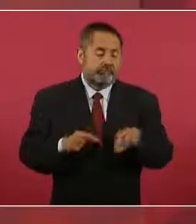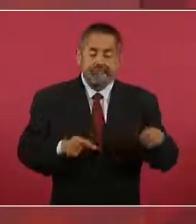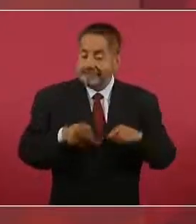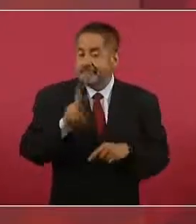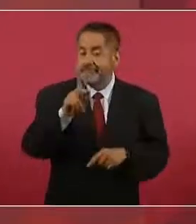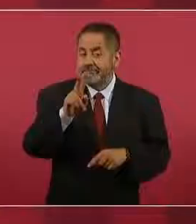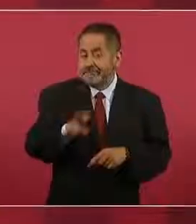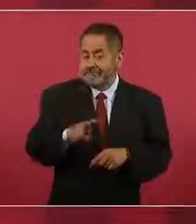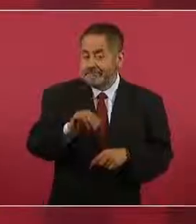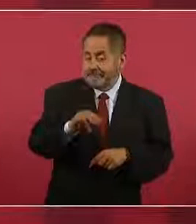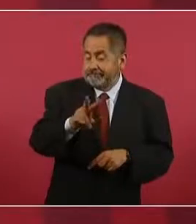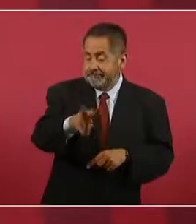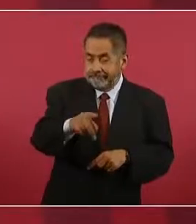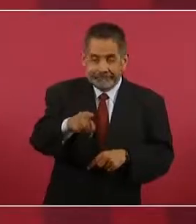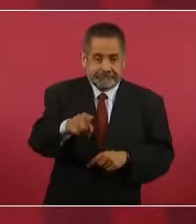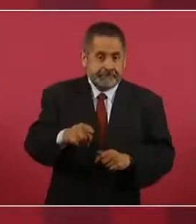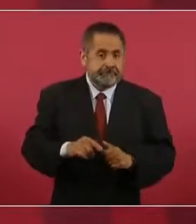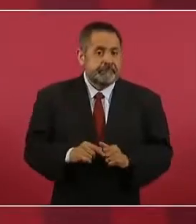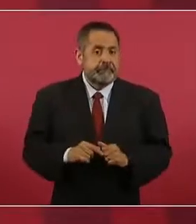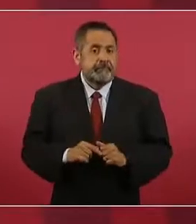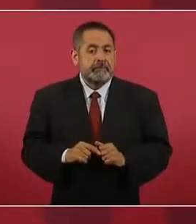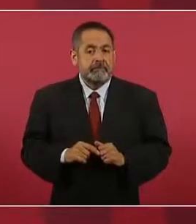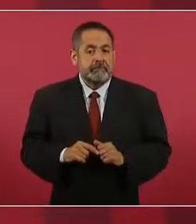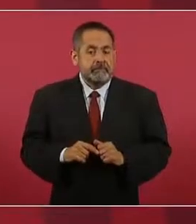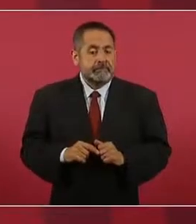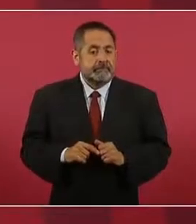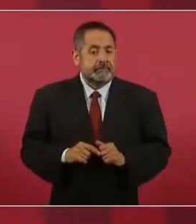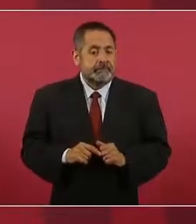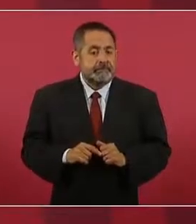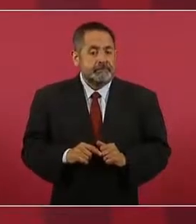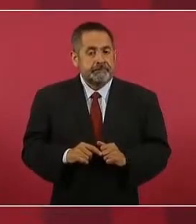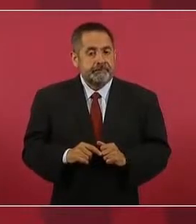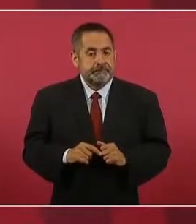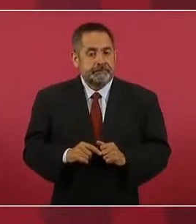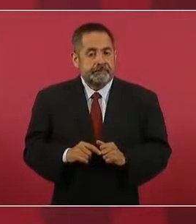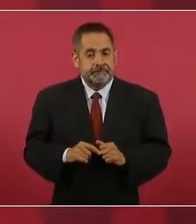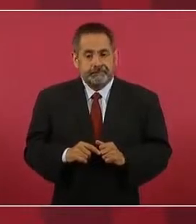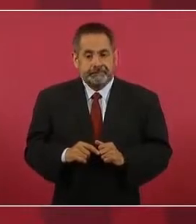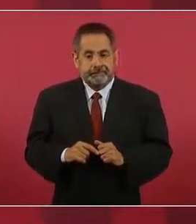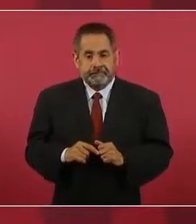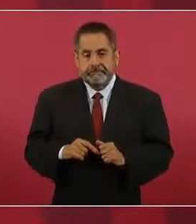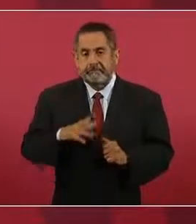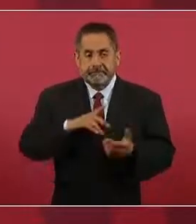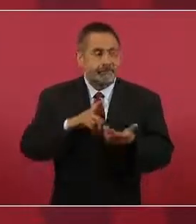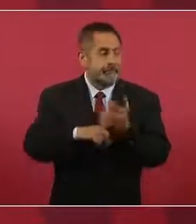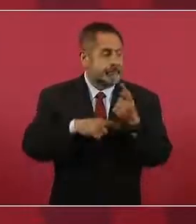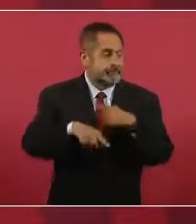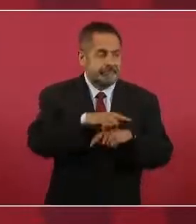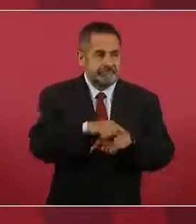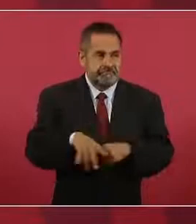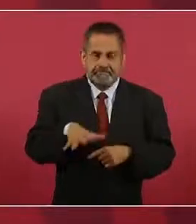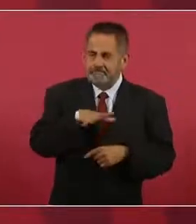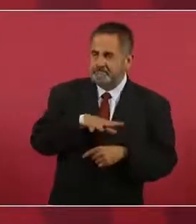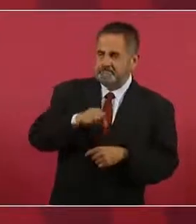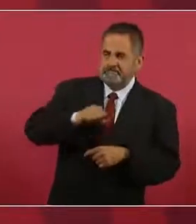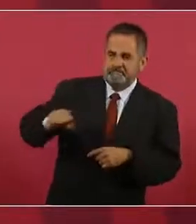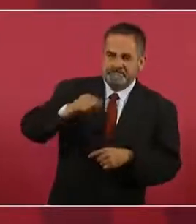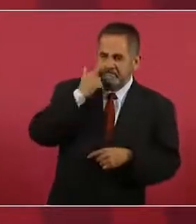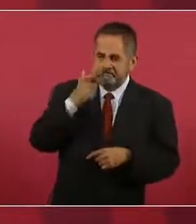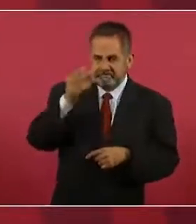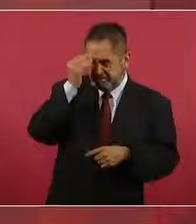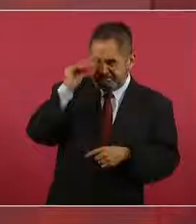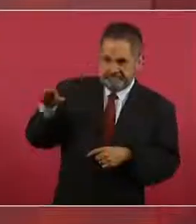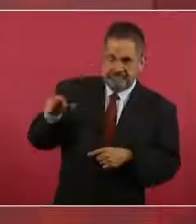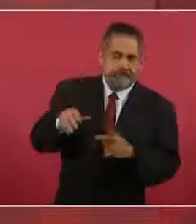hay estas reacciones. Lo